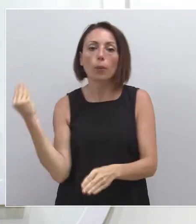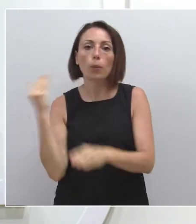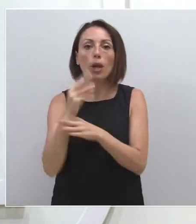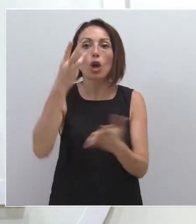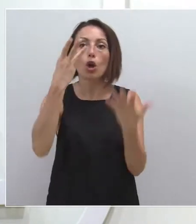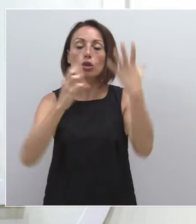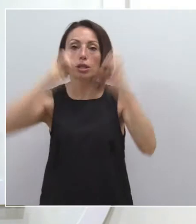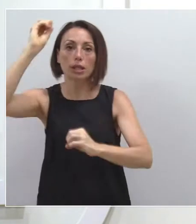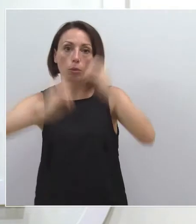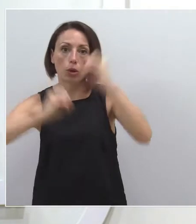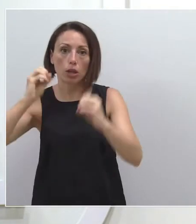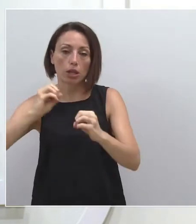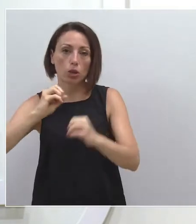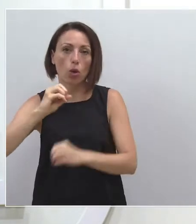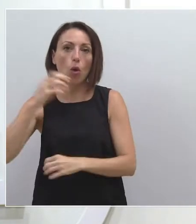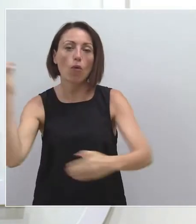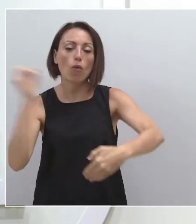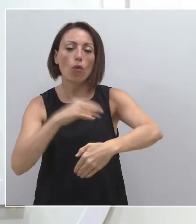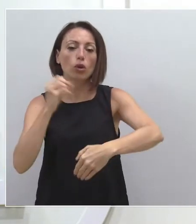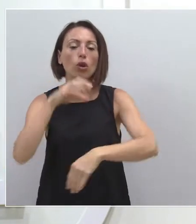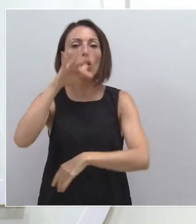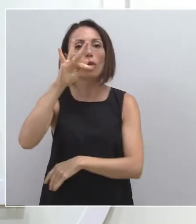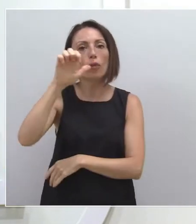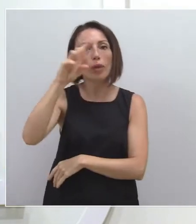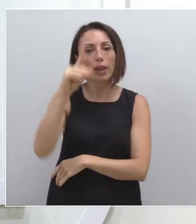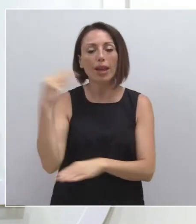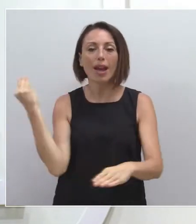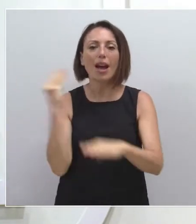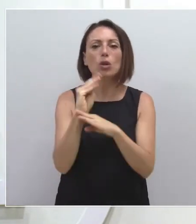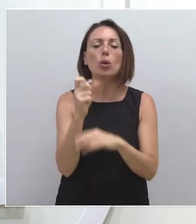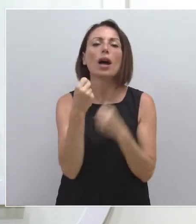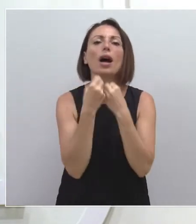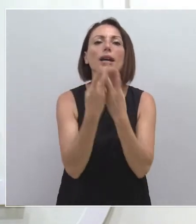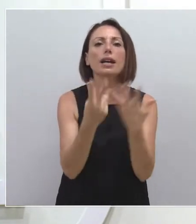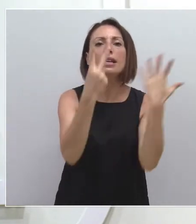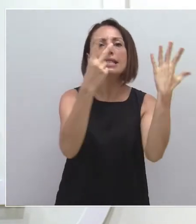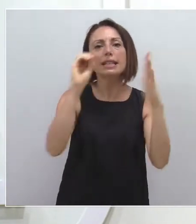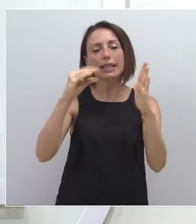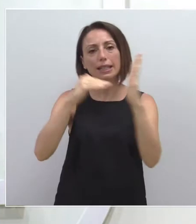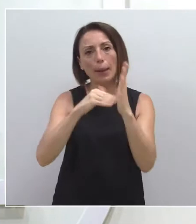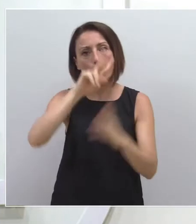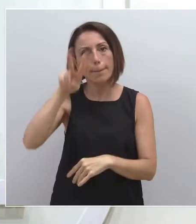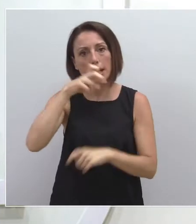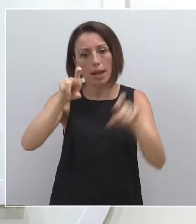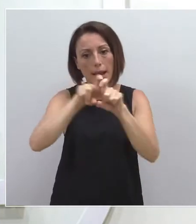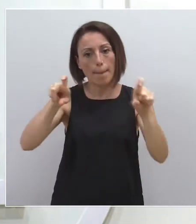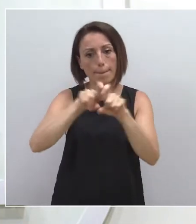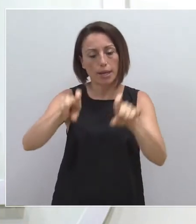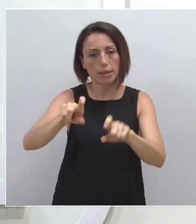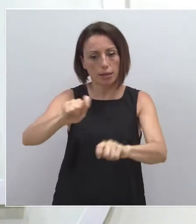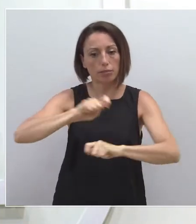% por fondos FEDER. Las ayudas podrán alcanzar hasta los 70.000 euros por empresa beneficiaria.